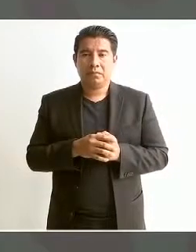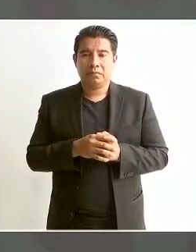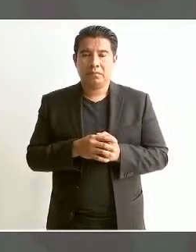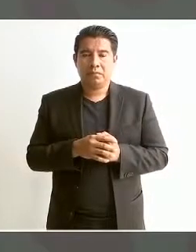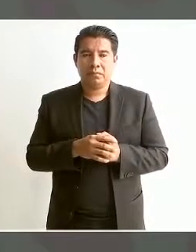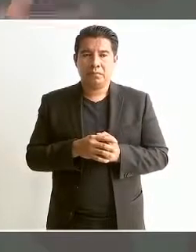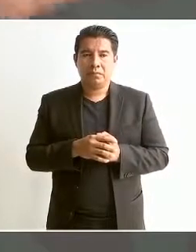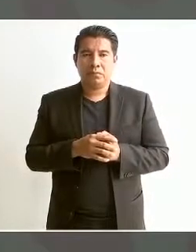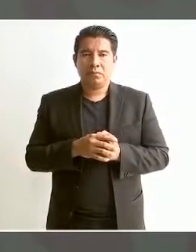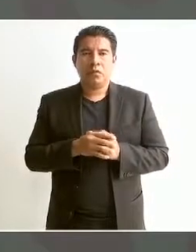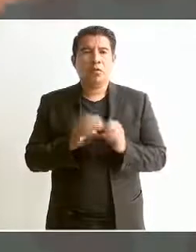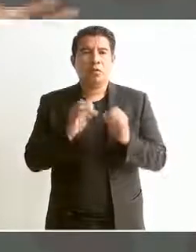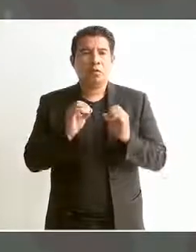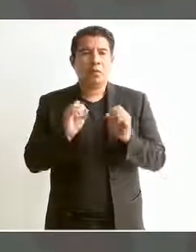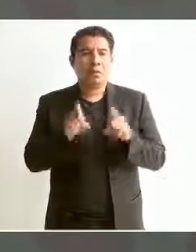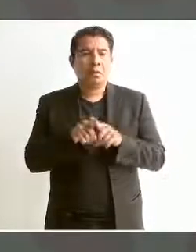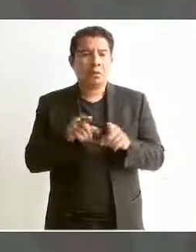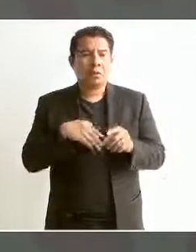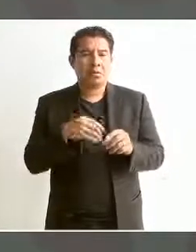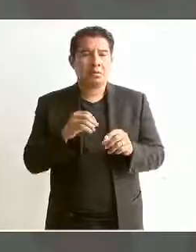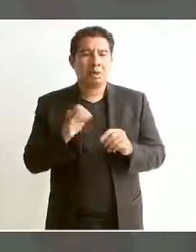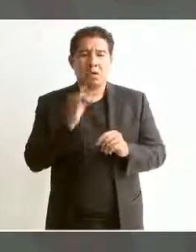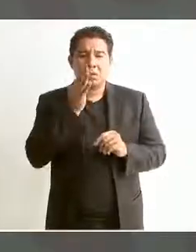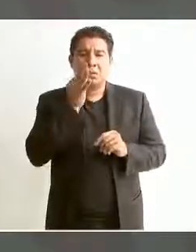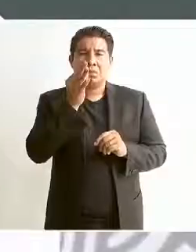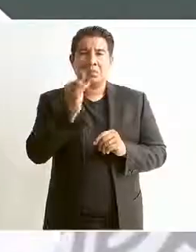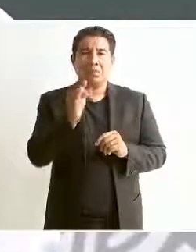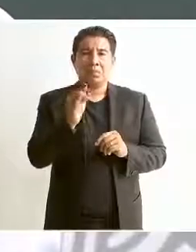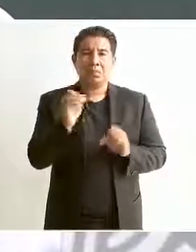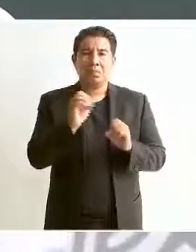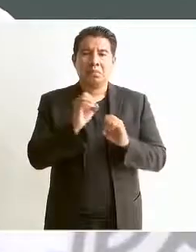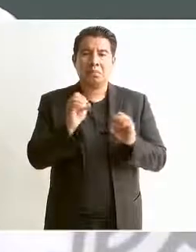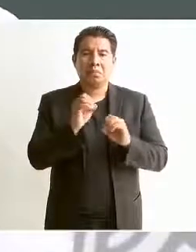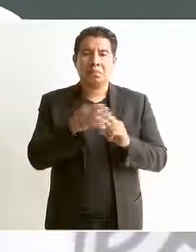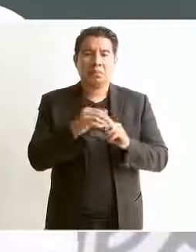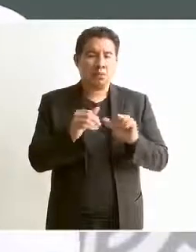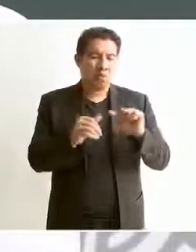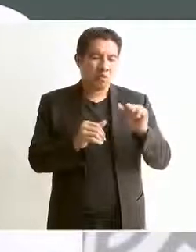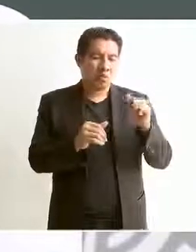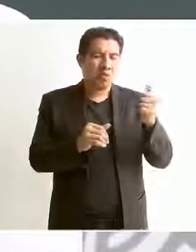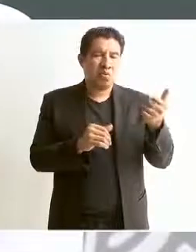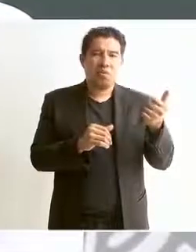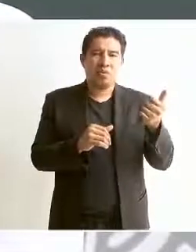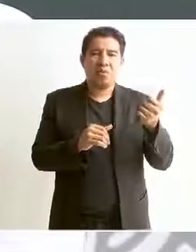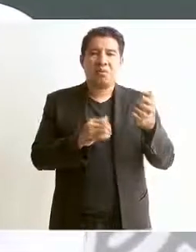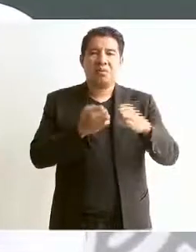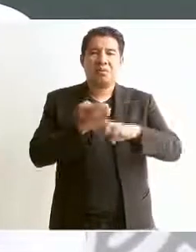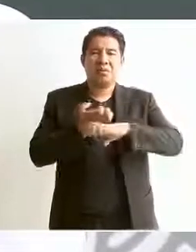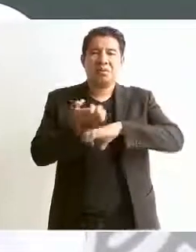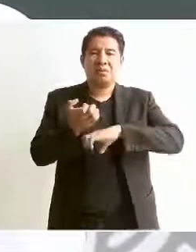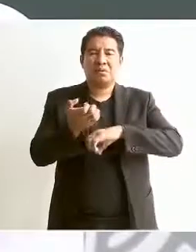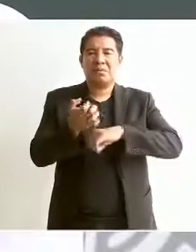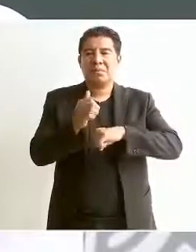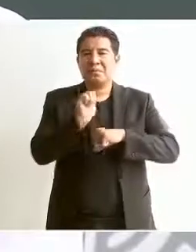No lo pueden decir en otro estado,